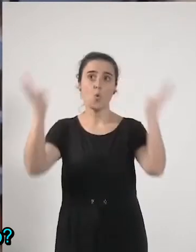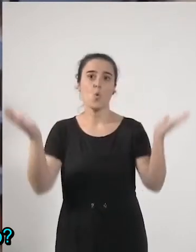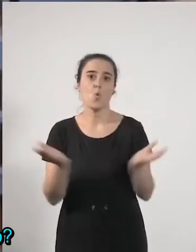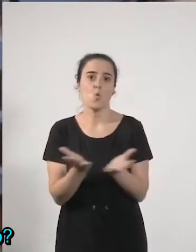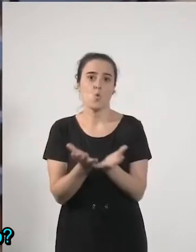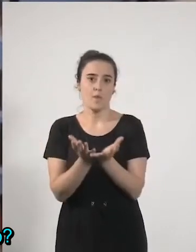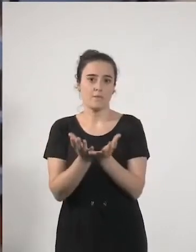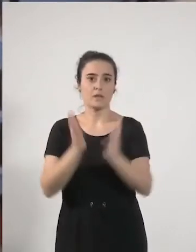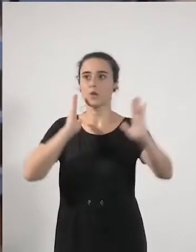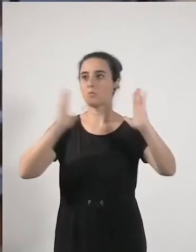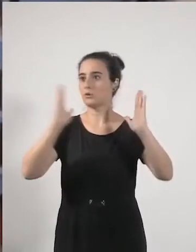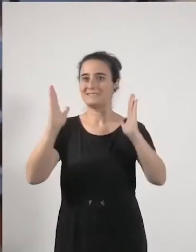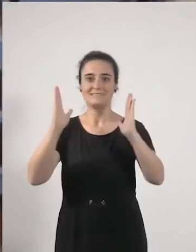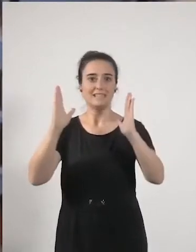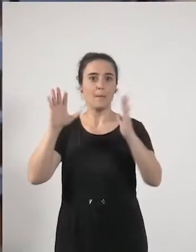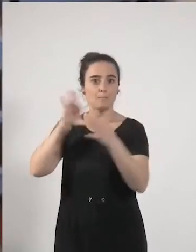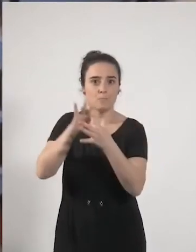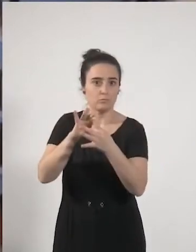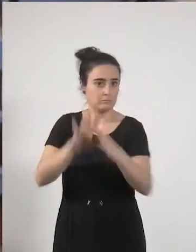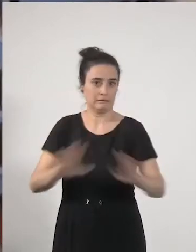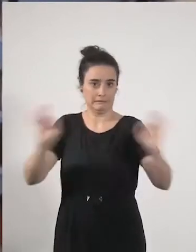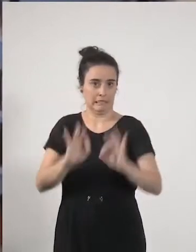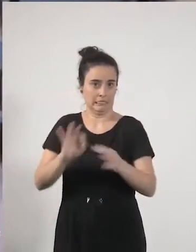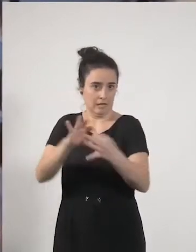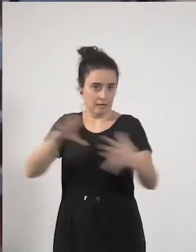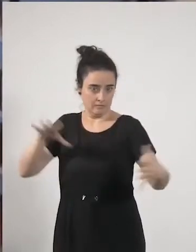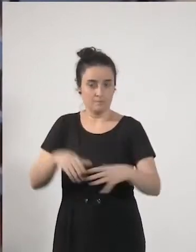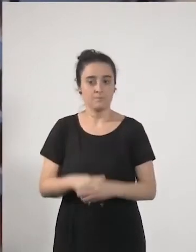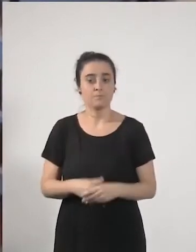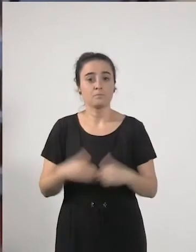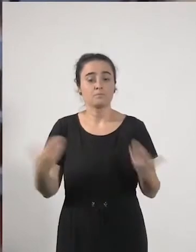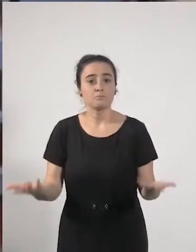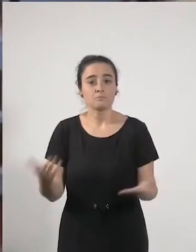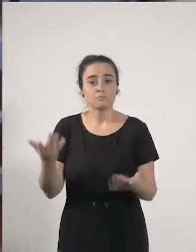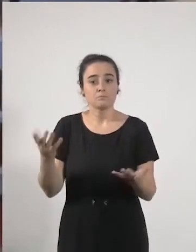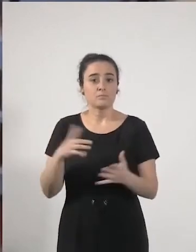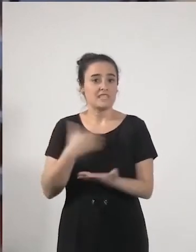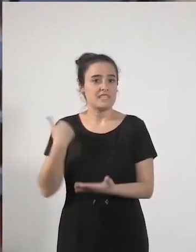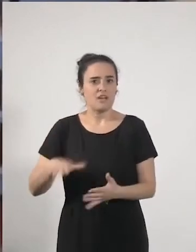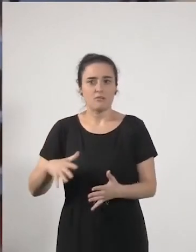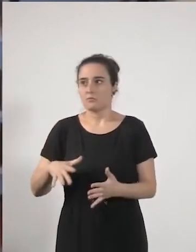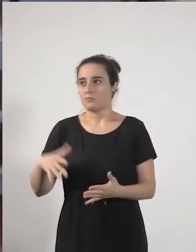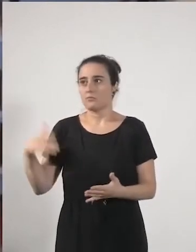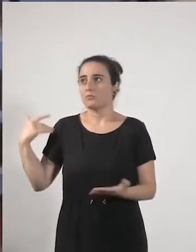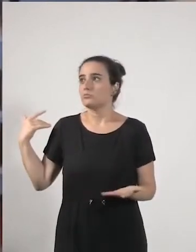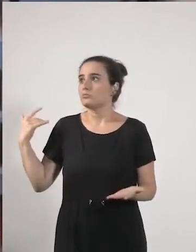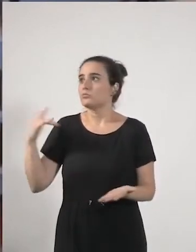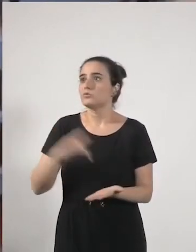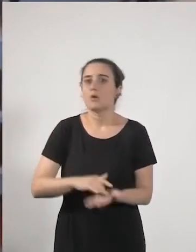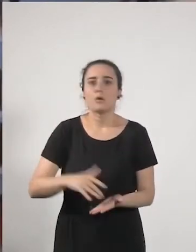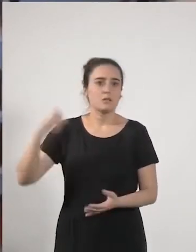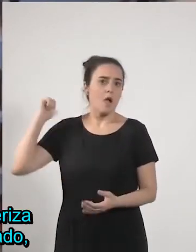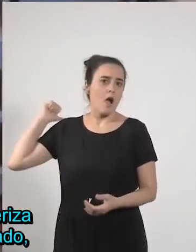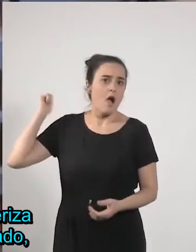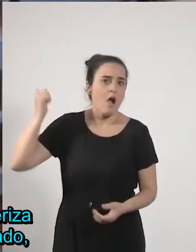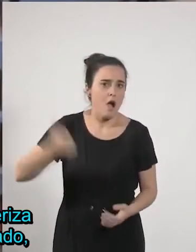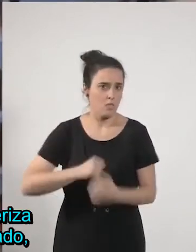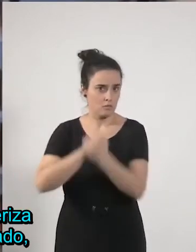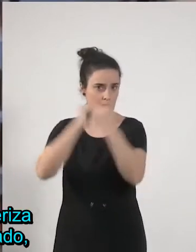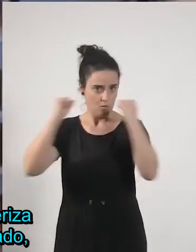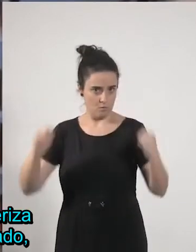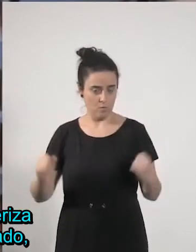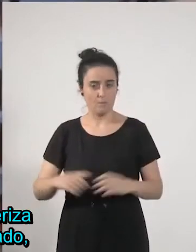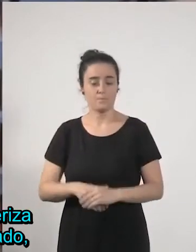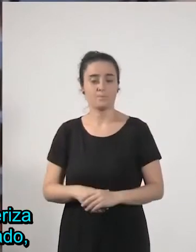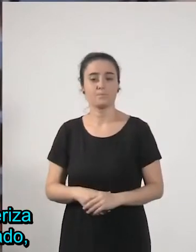intemporal, ¿no? Y ha ido, se ha afianzado, pues, desde hace muchos años, ¿no? Y este